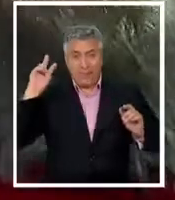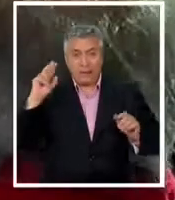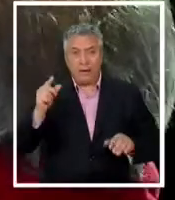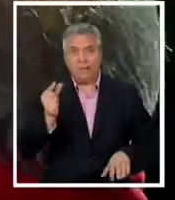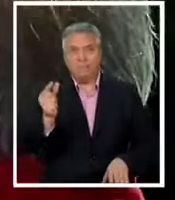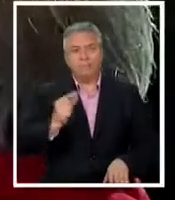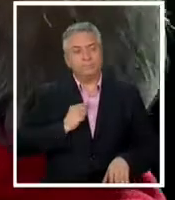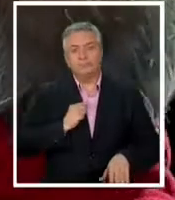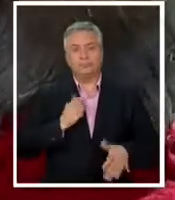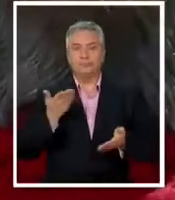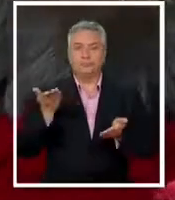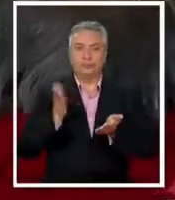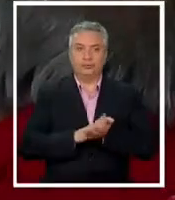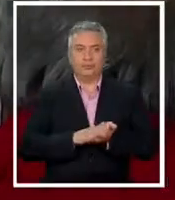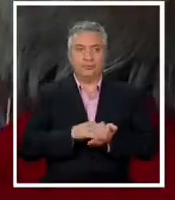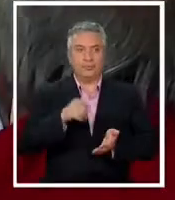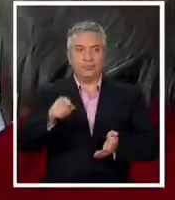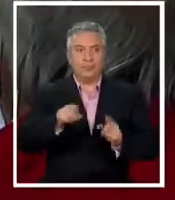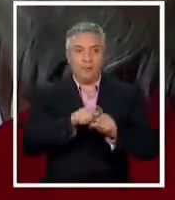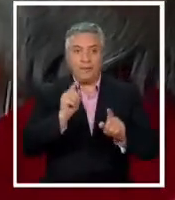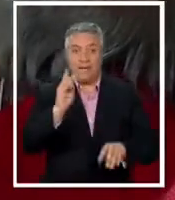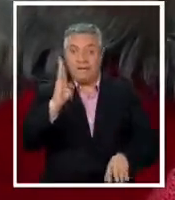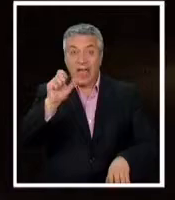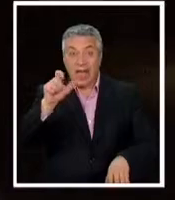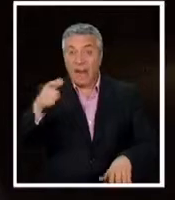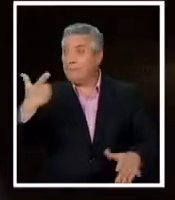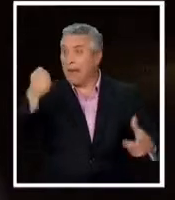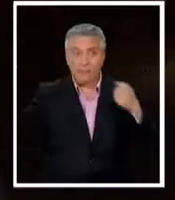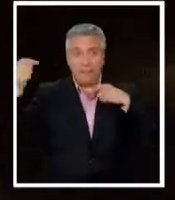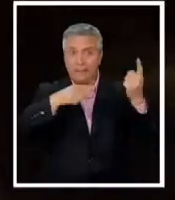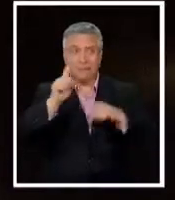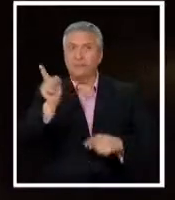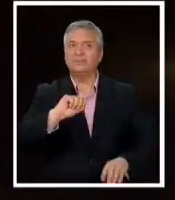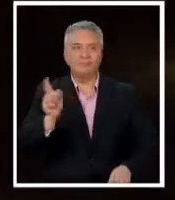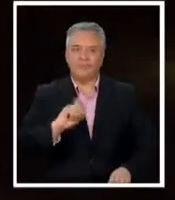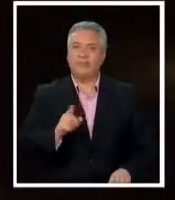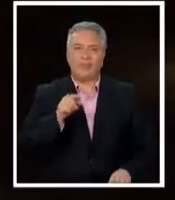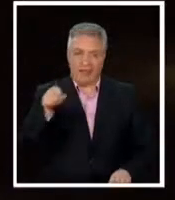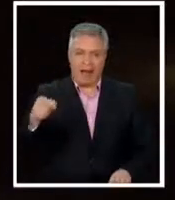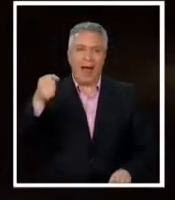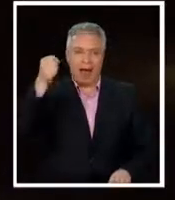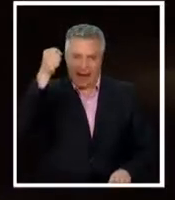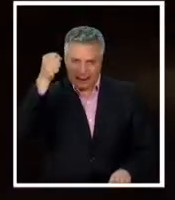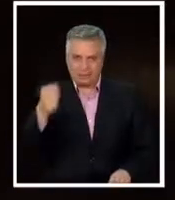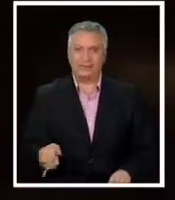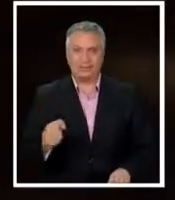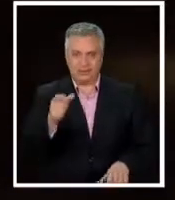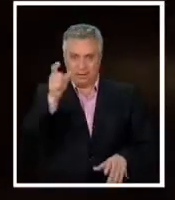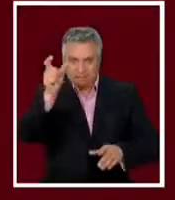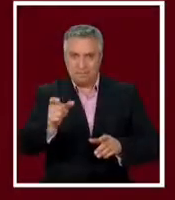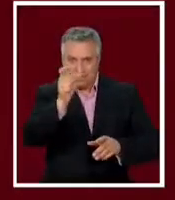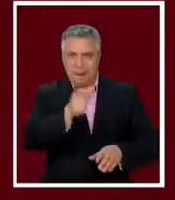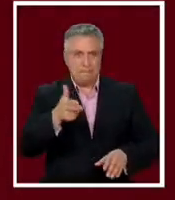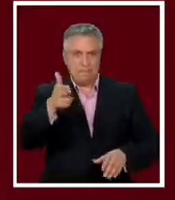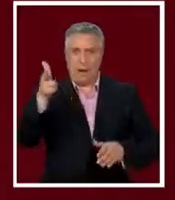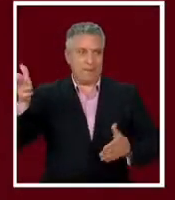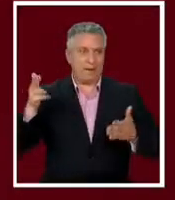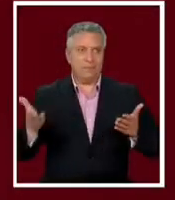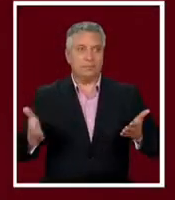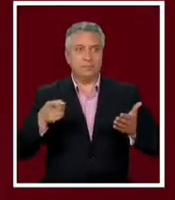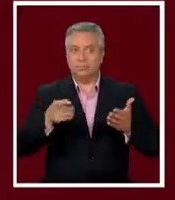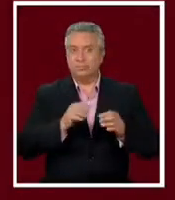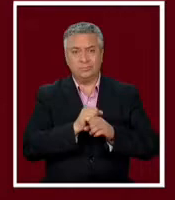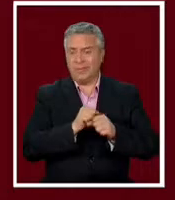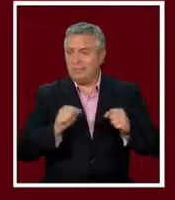No estamos hablando de una bala loca, estamos hablando de unos asesinos que matan a las personas. Superó todos